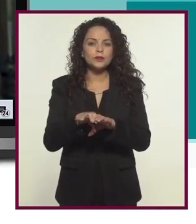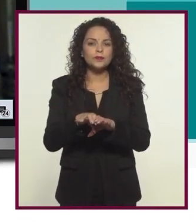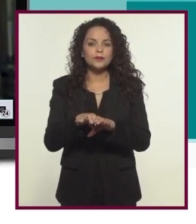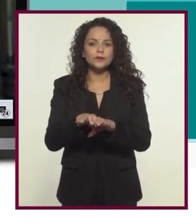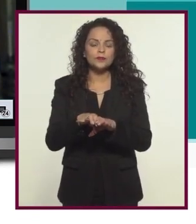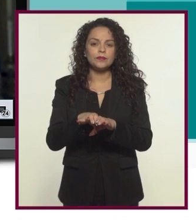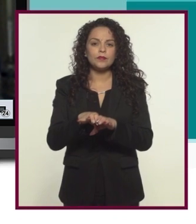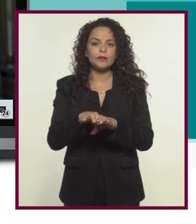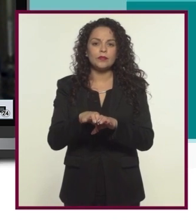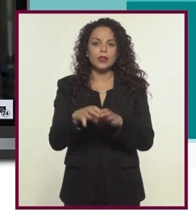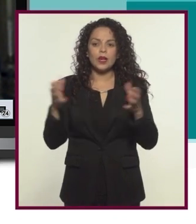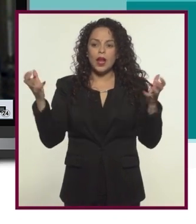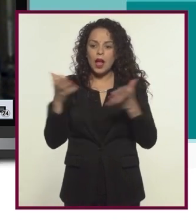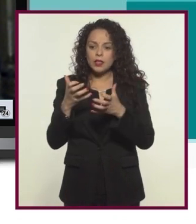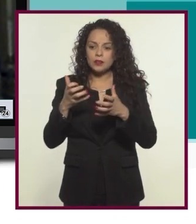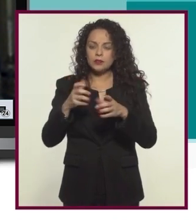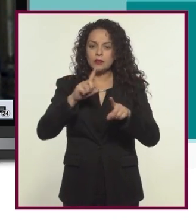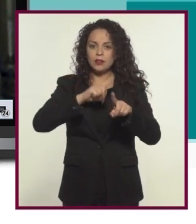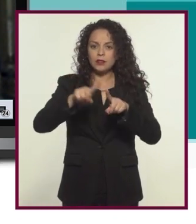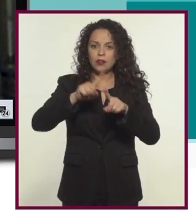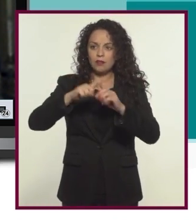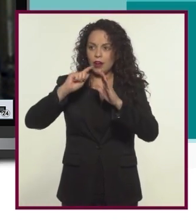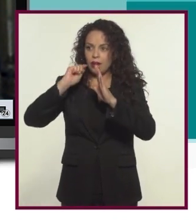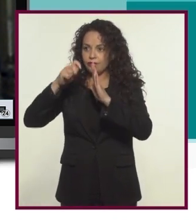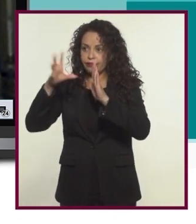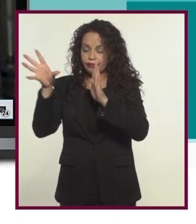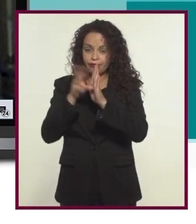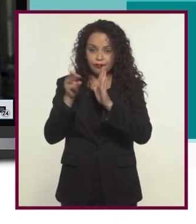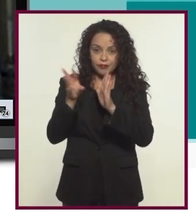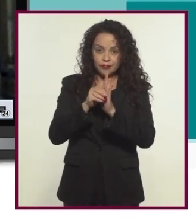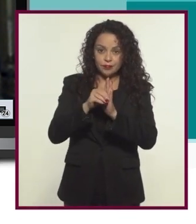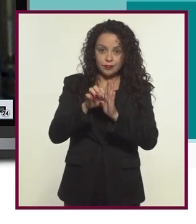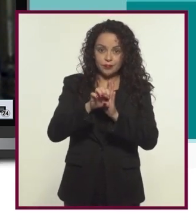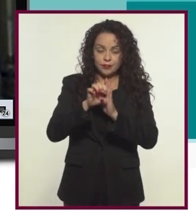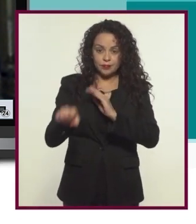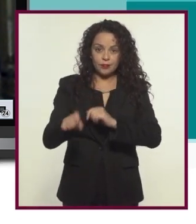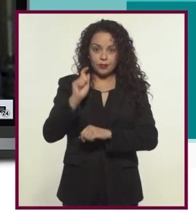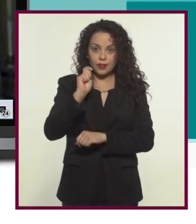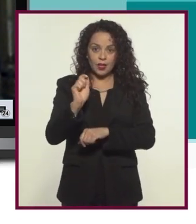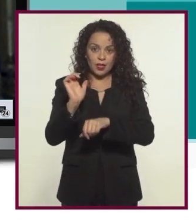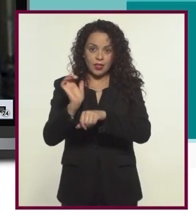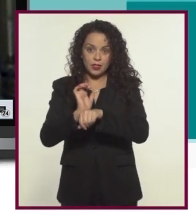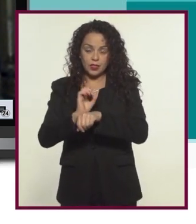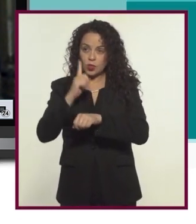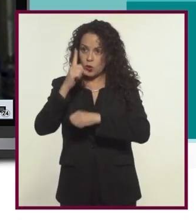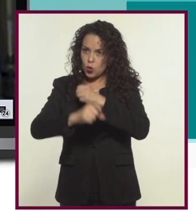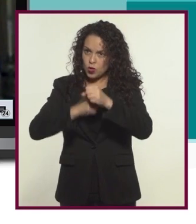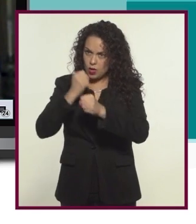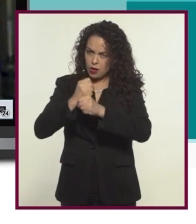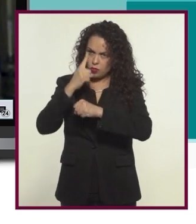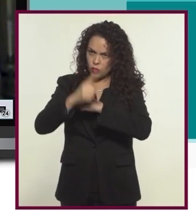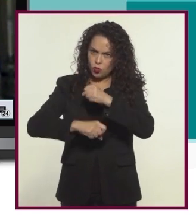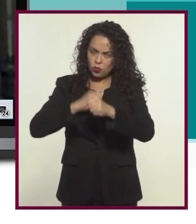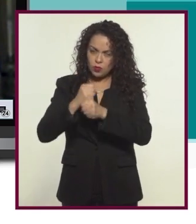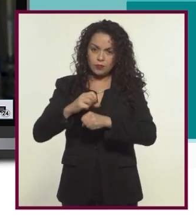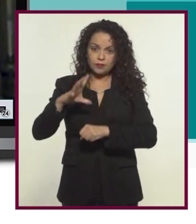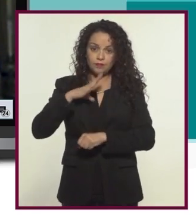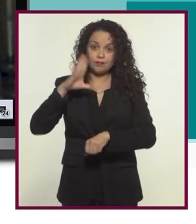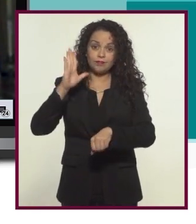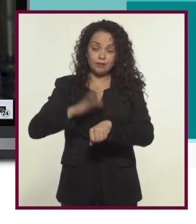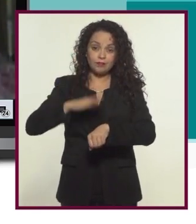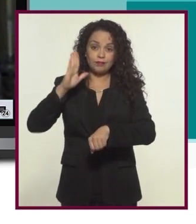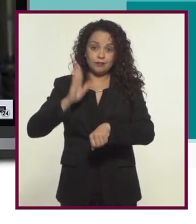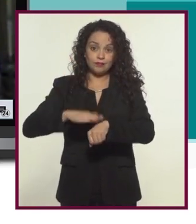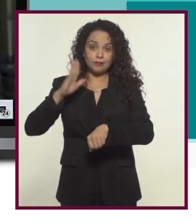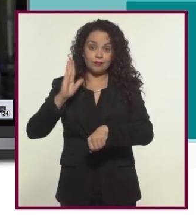por los números de producciones. Creo que incluso en los datos de Imcine cada año hay